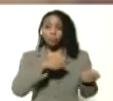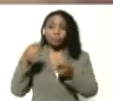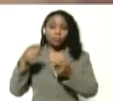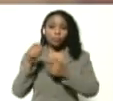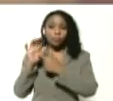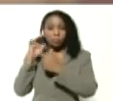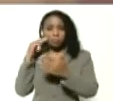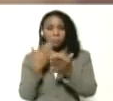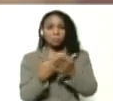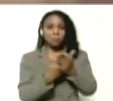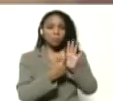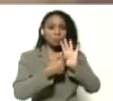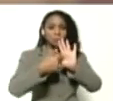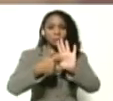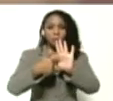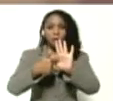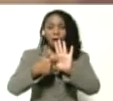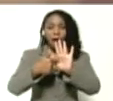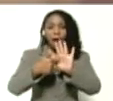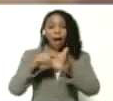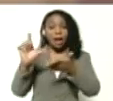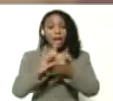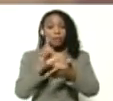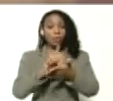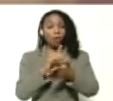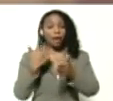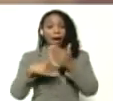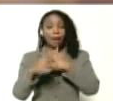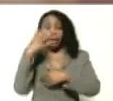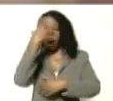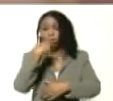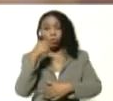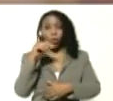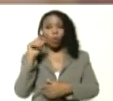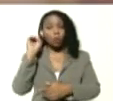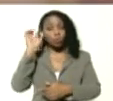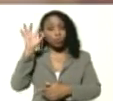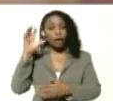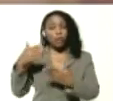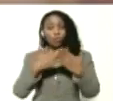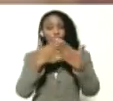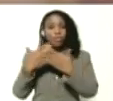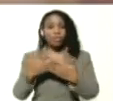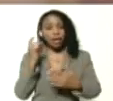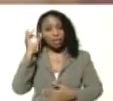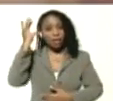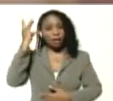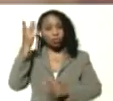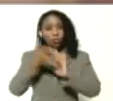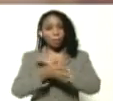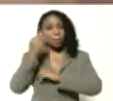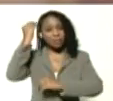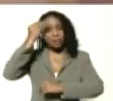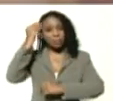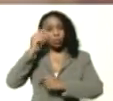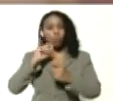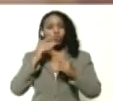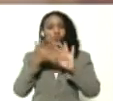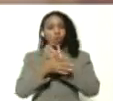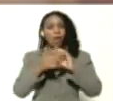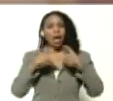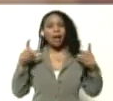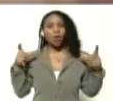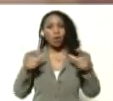el libro que sacó La Juventud Patriótica Estudiantil, Pensamiento sobre el Discurso de Angostura,